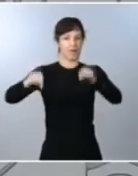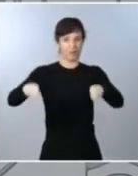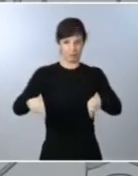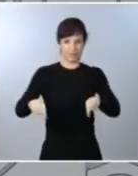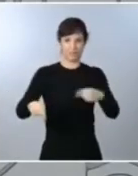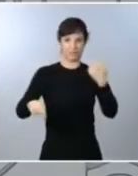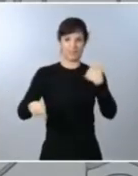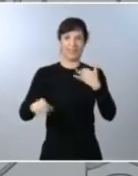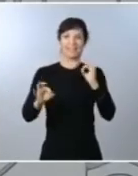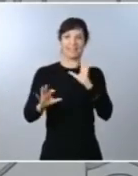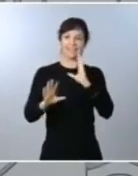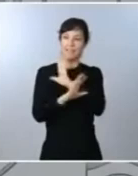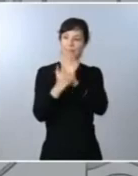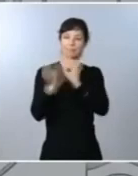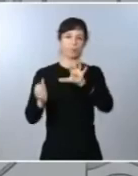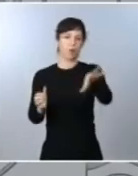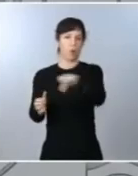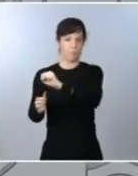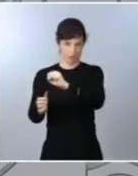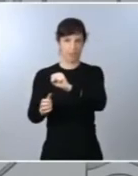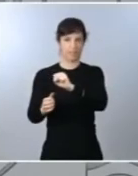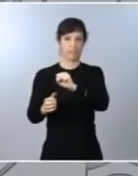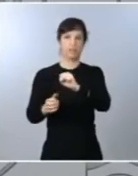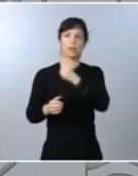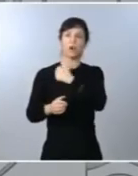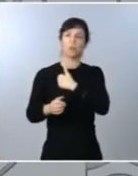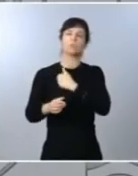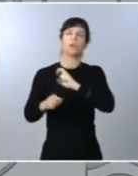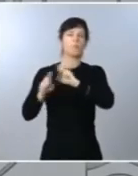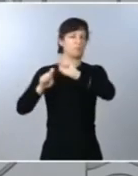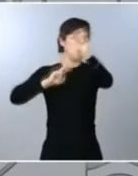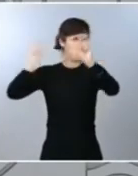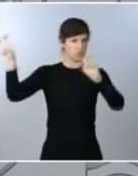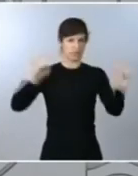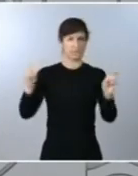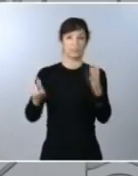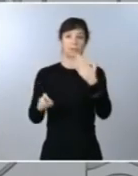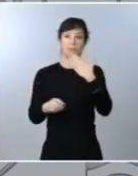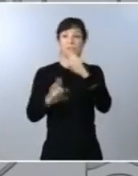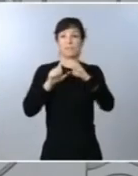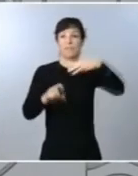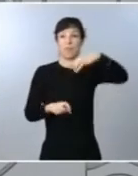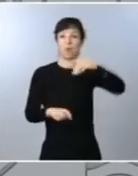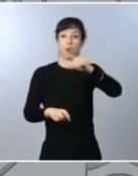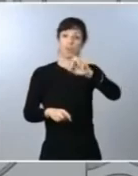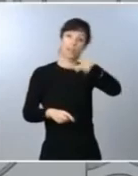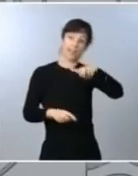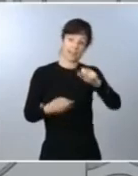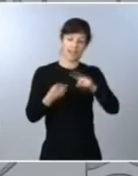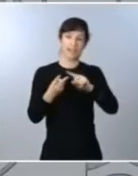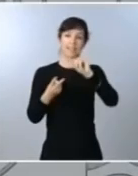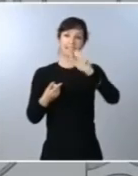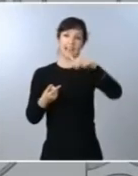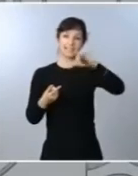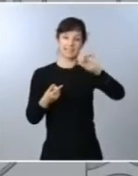y que se han suscrito por la Comisión con otras empresas, como decía Moderna, Janssen o Curevac, para la adquisición también